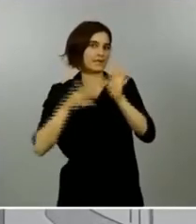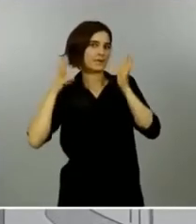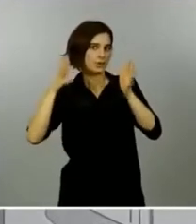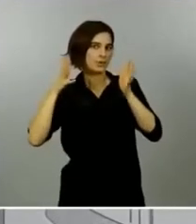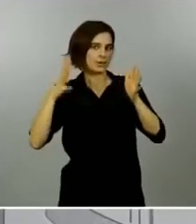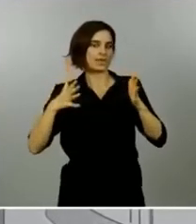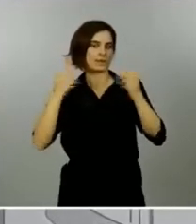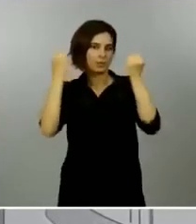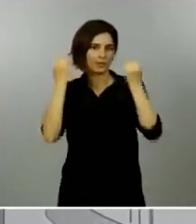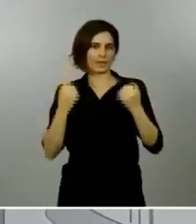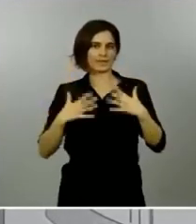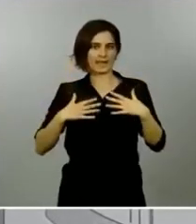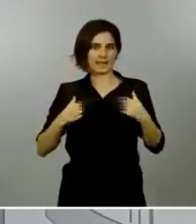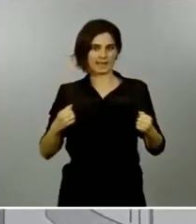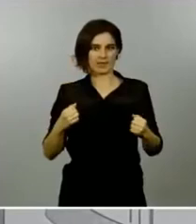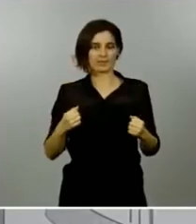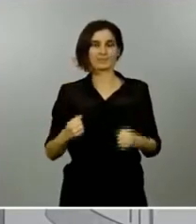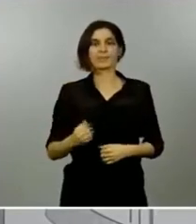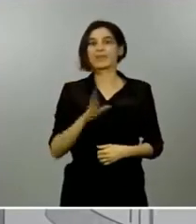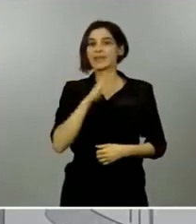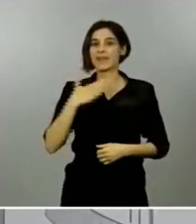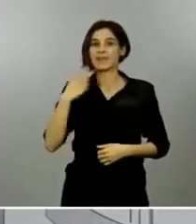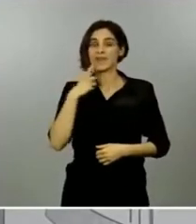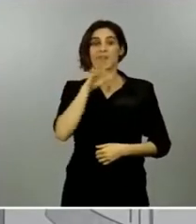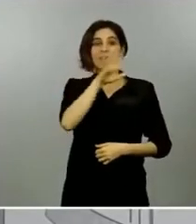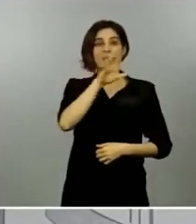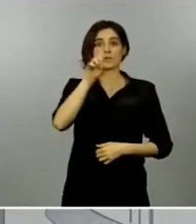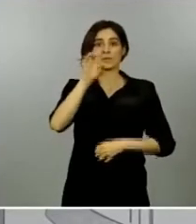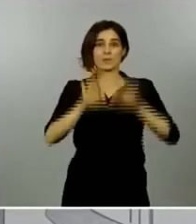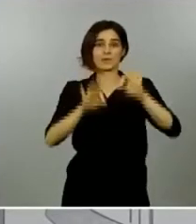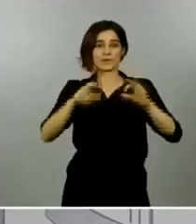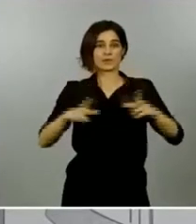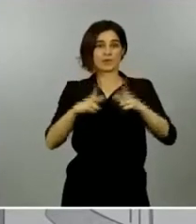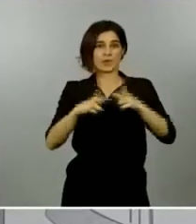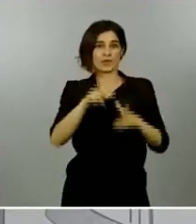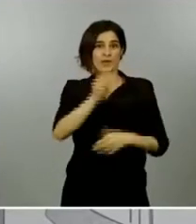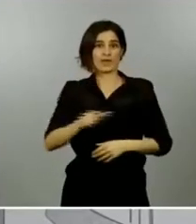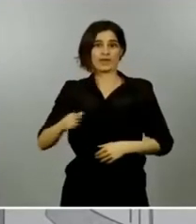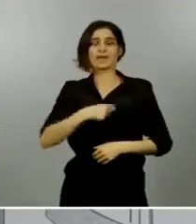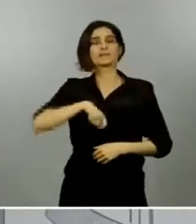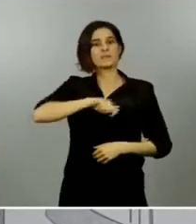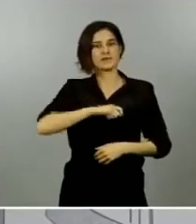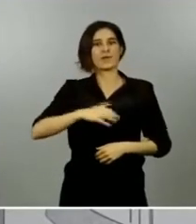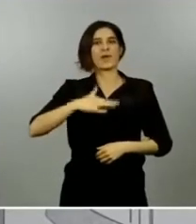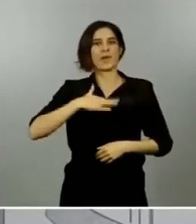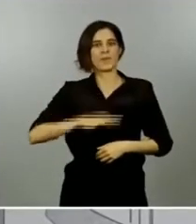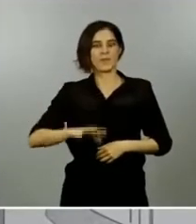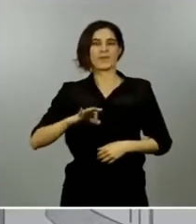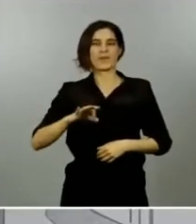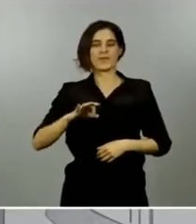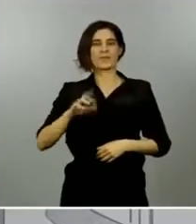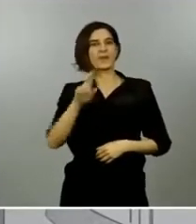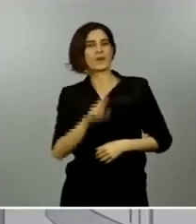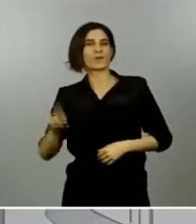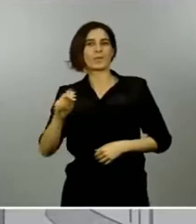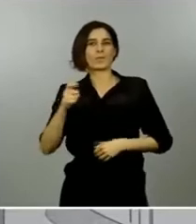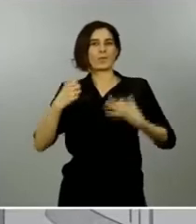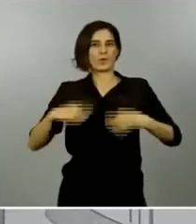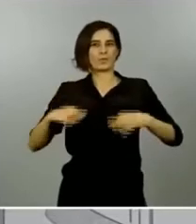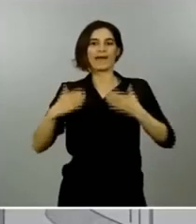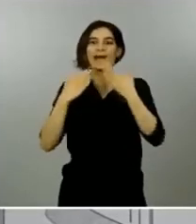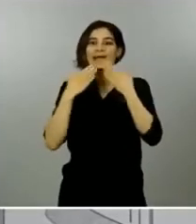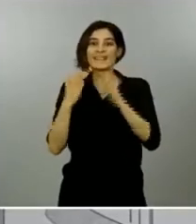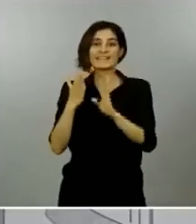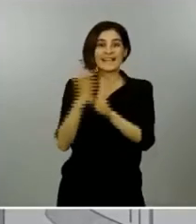recuperará una porción mayor de sus vidas gracias al terreno que hemos conquistado entre todos frente al virus. Pero me